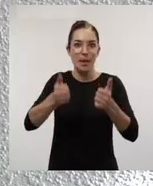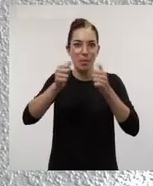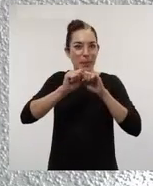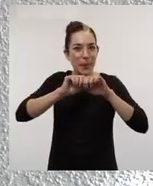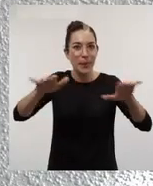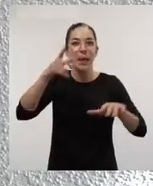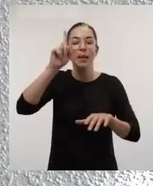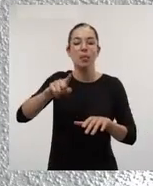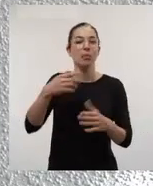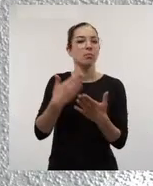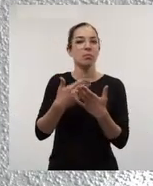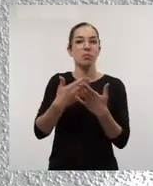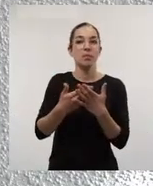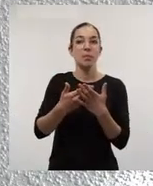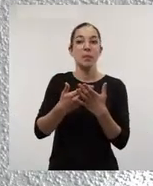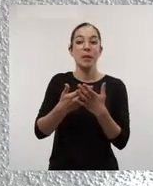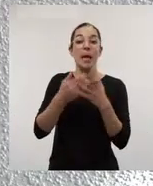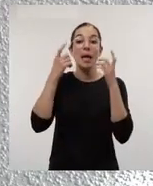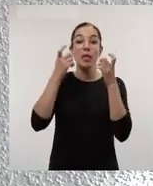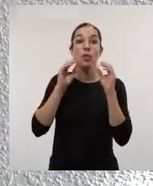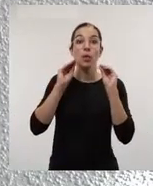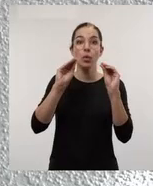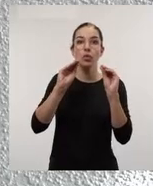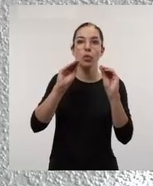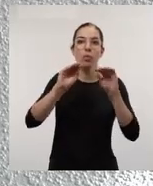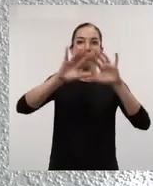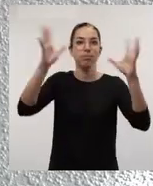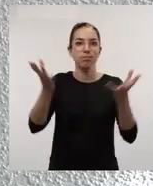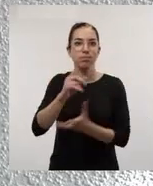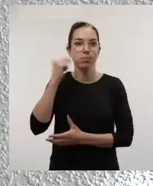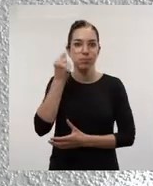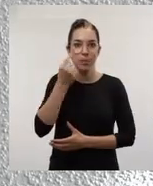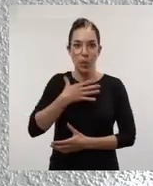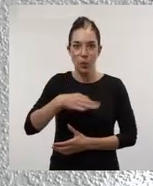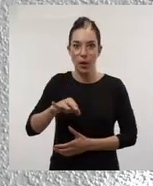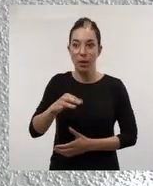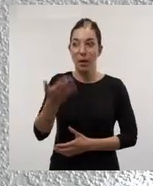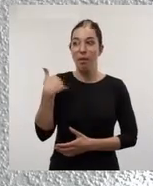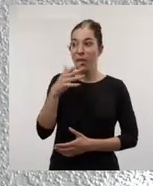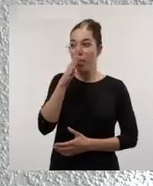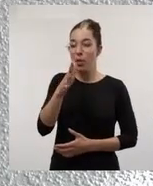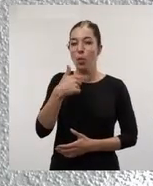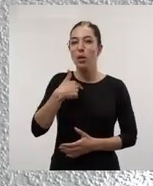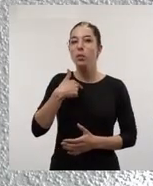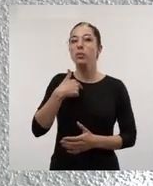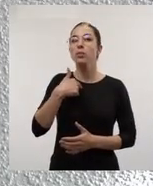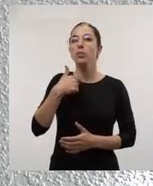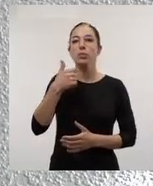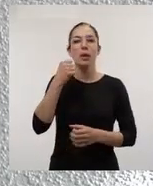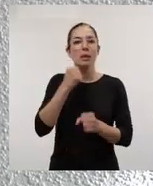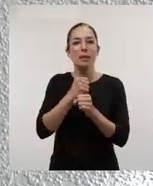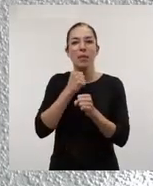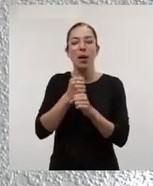también garantizando una mejor internacionalización de todo el esfuerzo que hacemos. Desde hace más de cinco años, en mi caso,